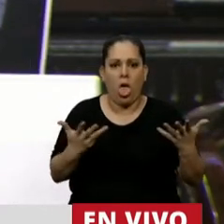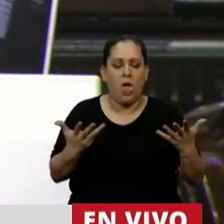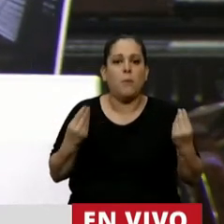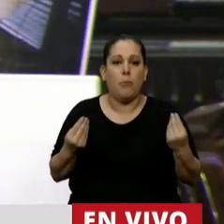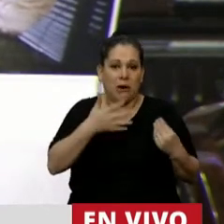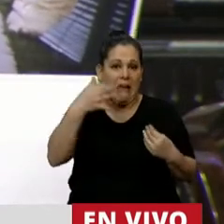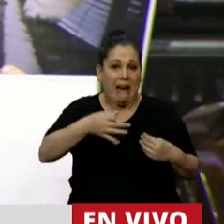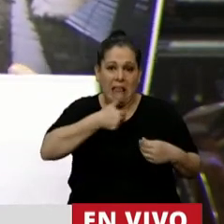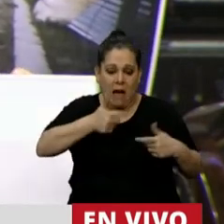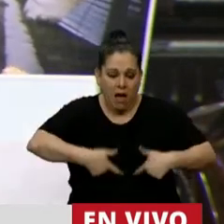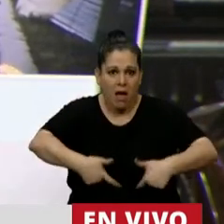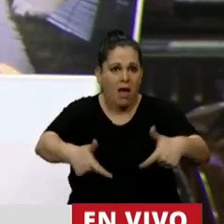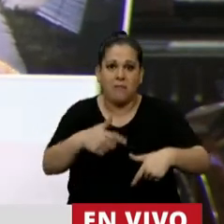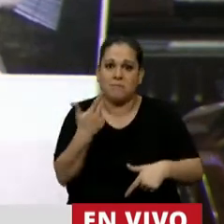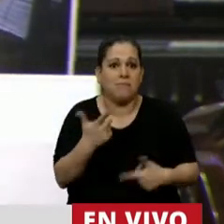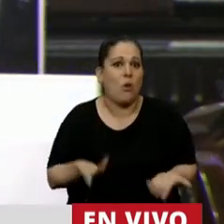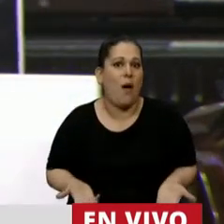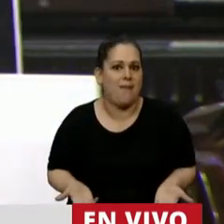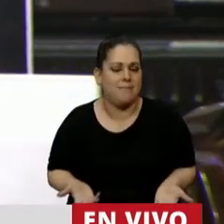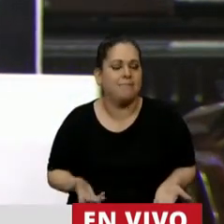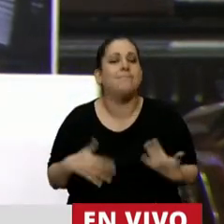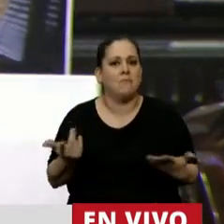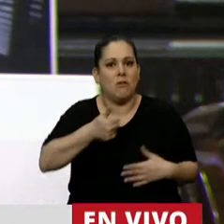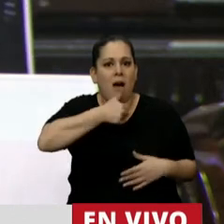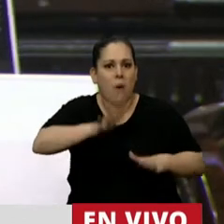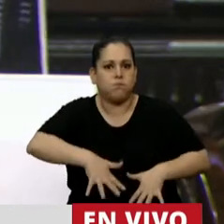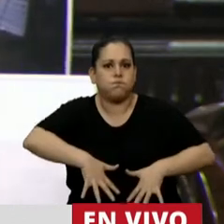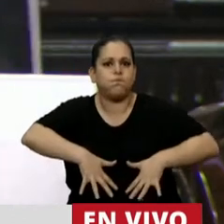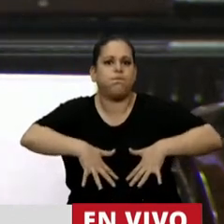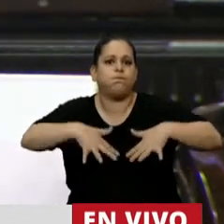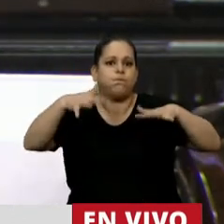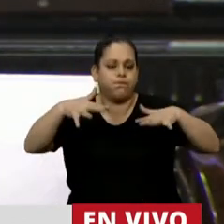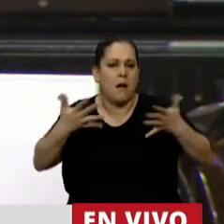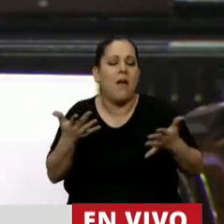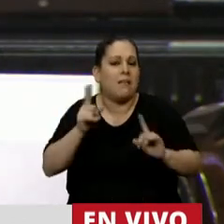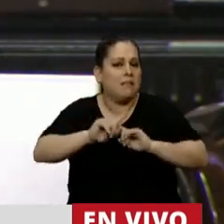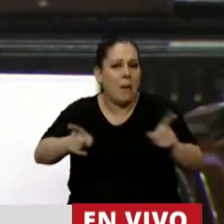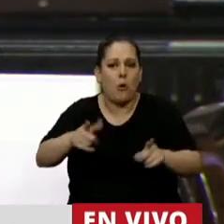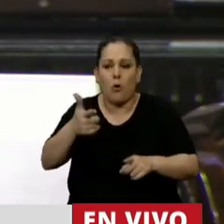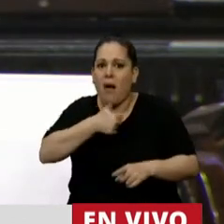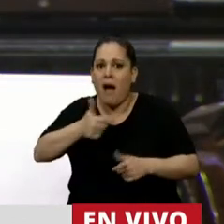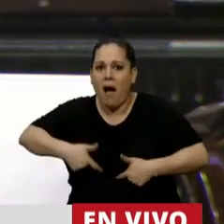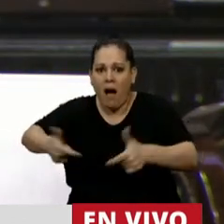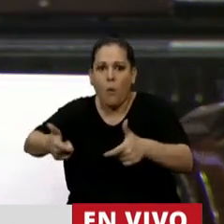conexión precaria de agua no tiene el agua que necesitan para poder vivir.